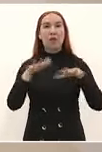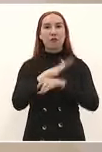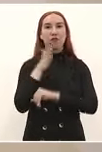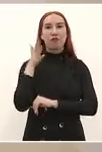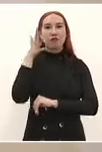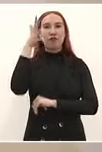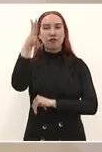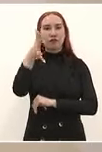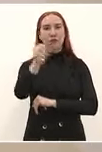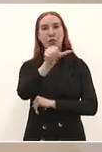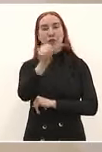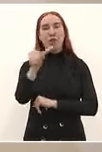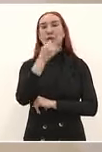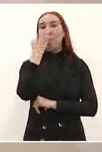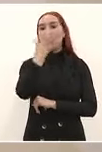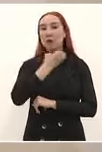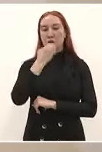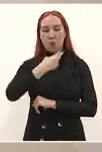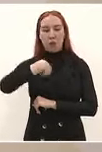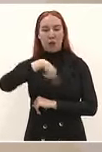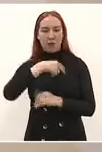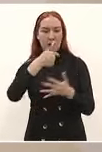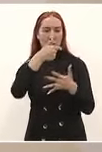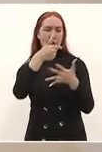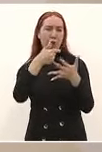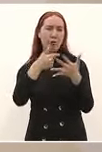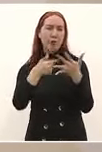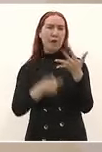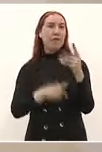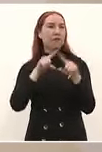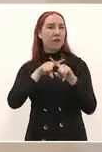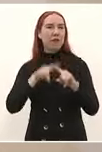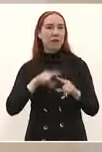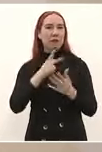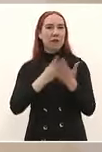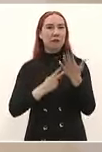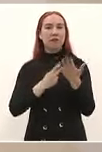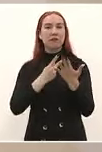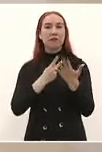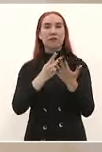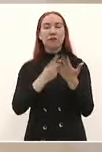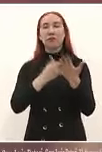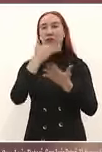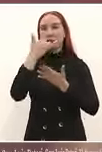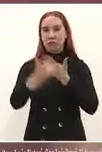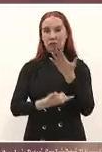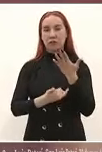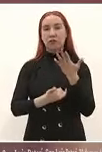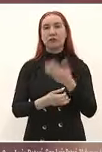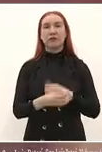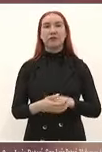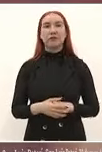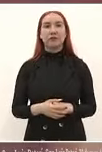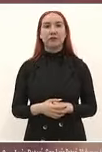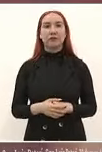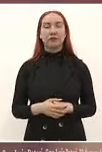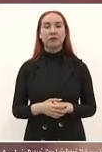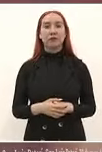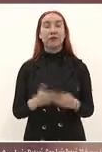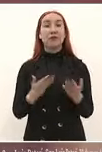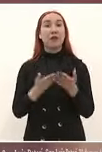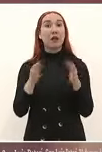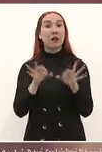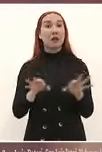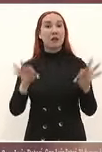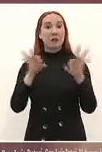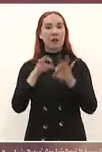escuela la escuela es nuestra por mencionar algunos de los programas que atendemos es importante informarles